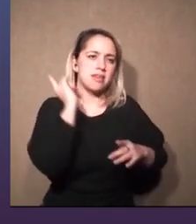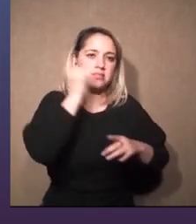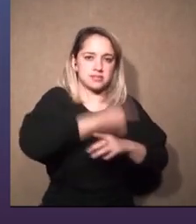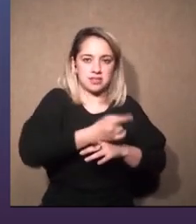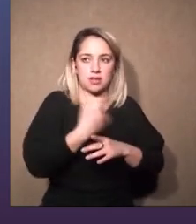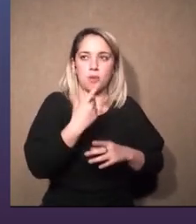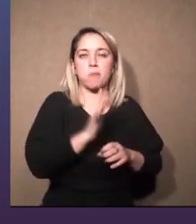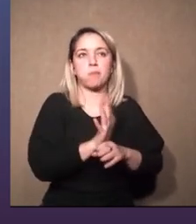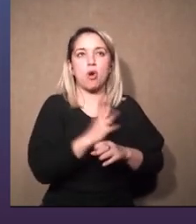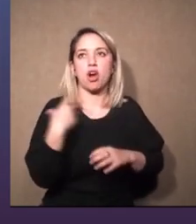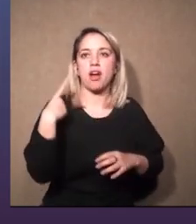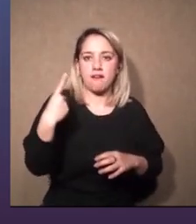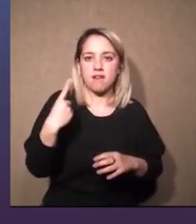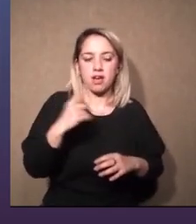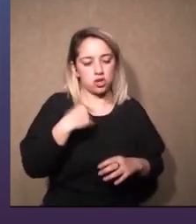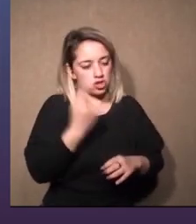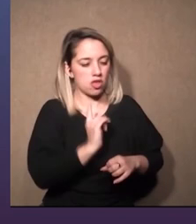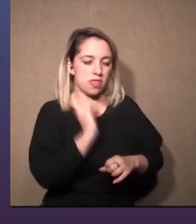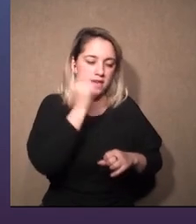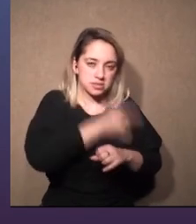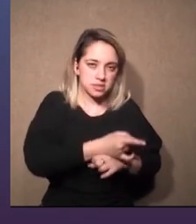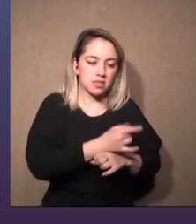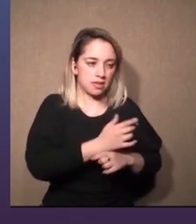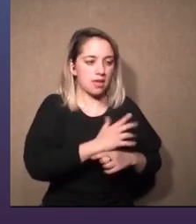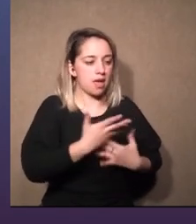decisiones que vamos a estar respaldados